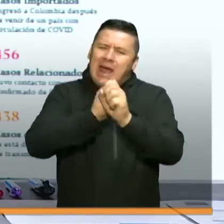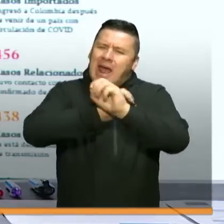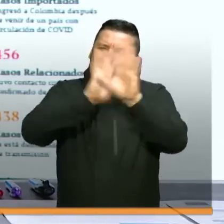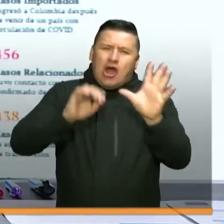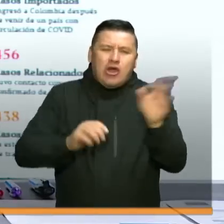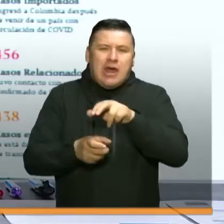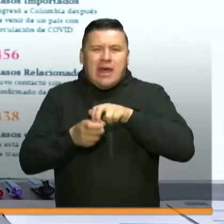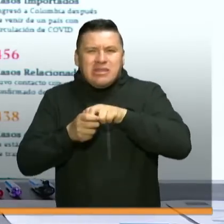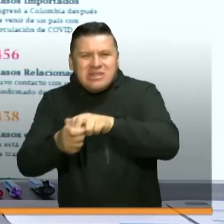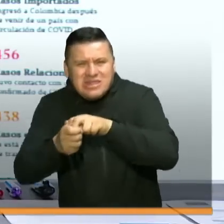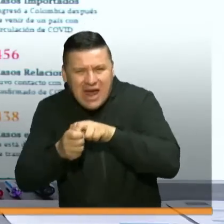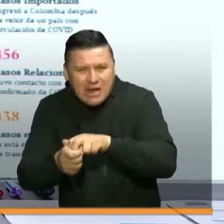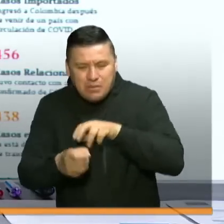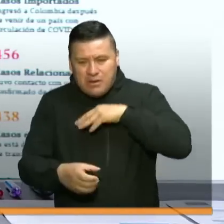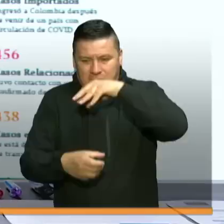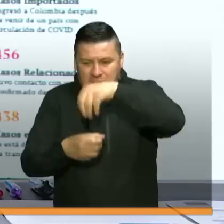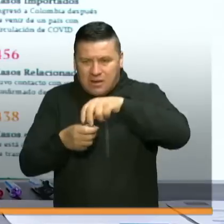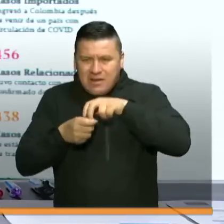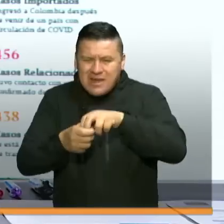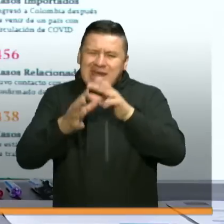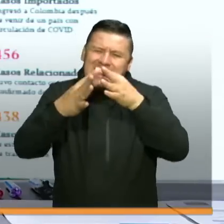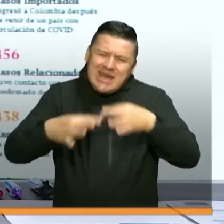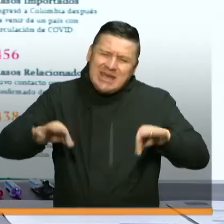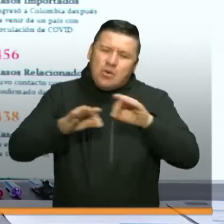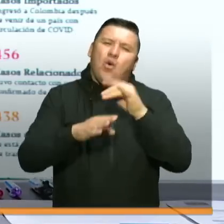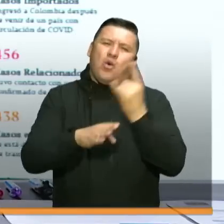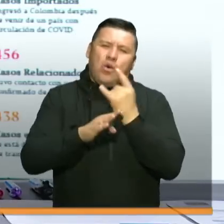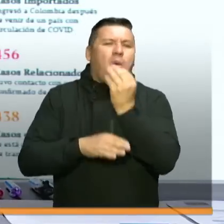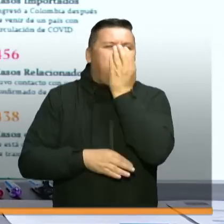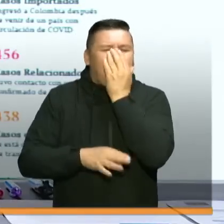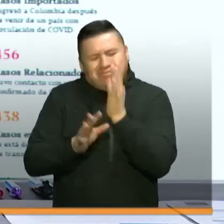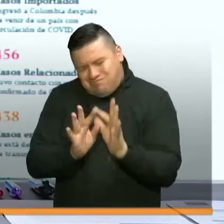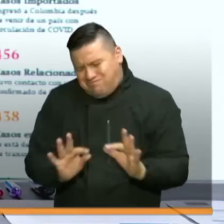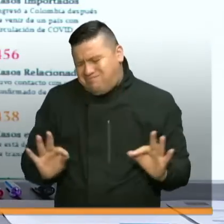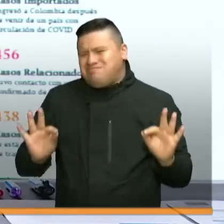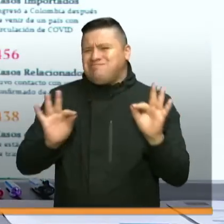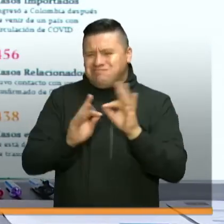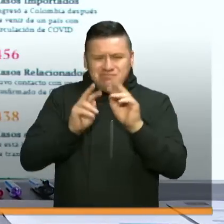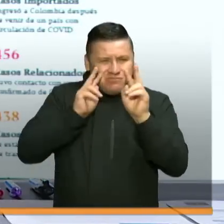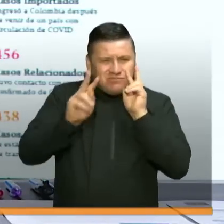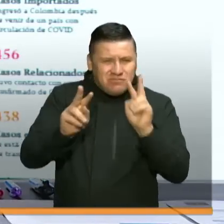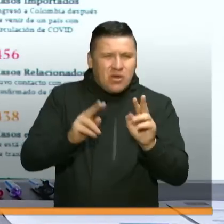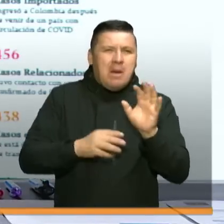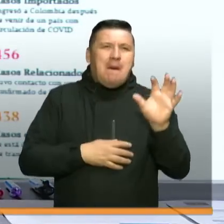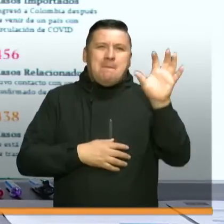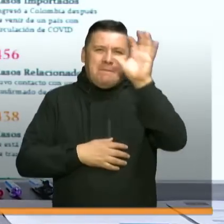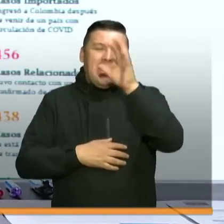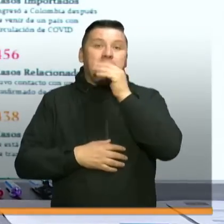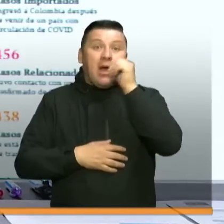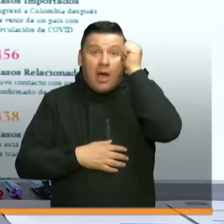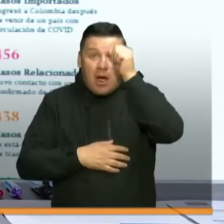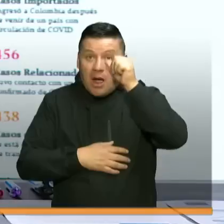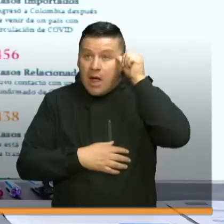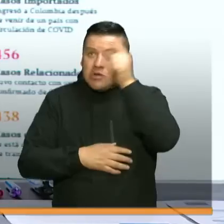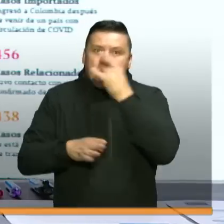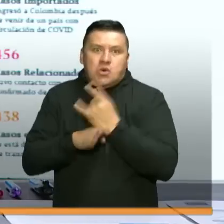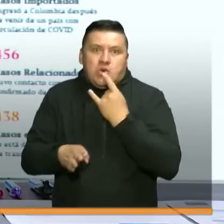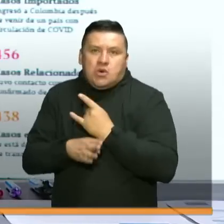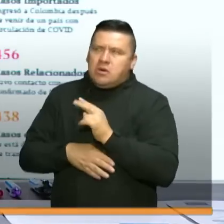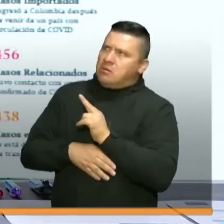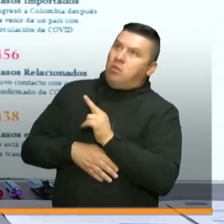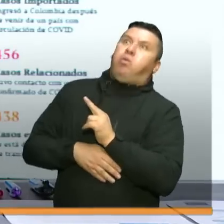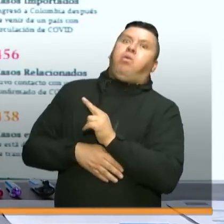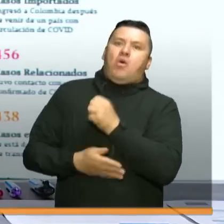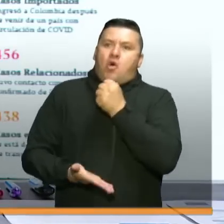sistemas de transporte masivo es importante el uso del tapabocas. Hemos visto también cómo países de Asia lo han venido haciendo